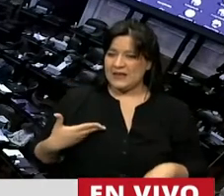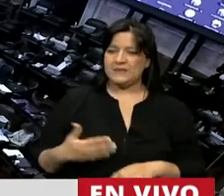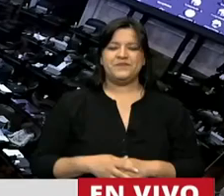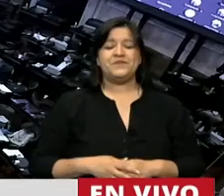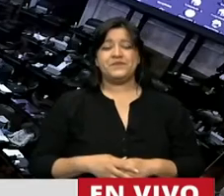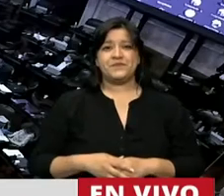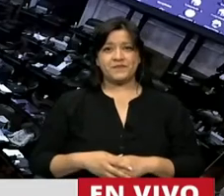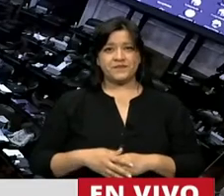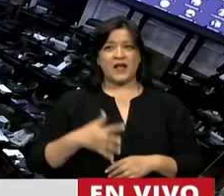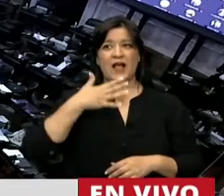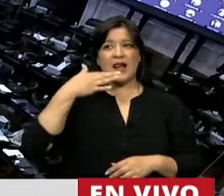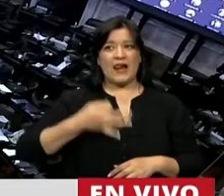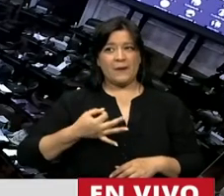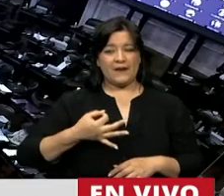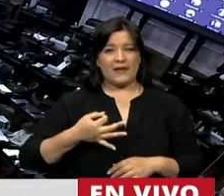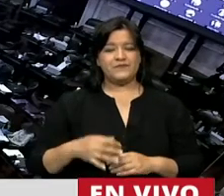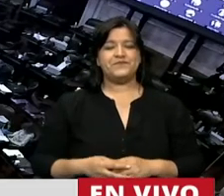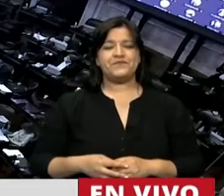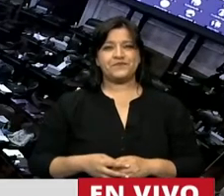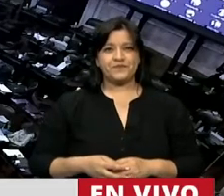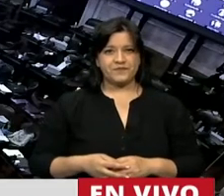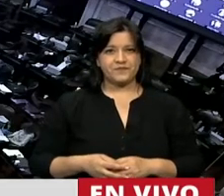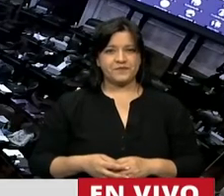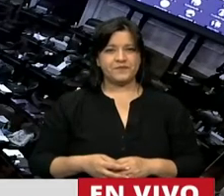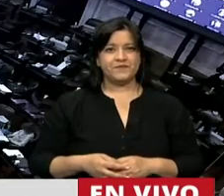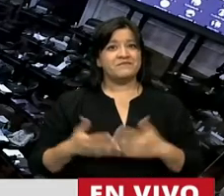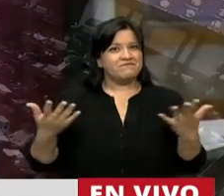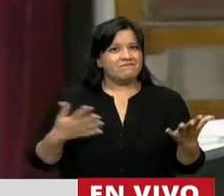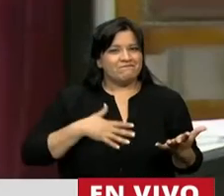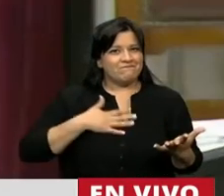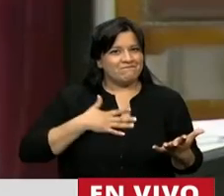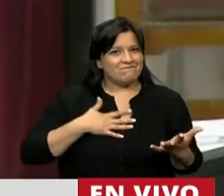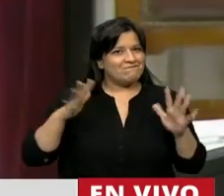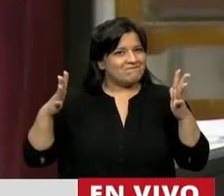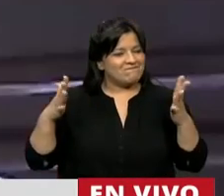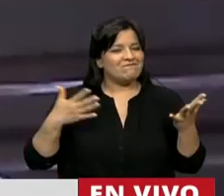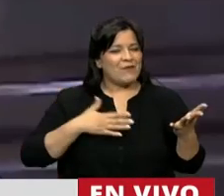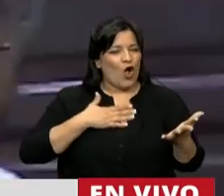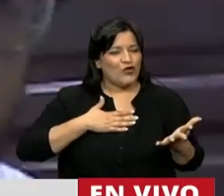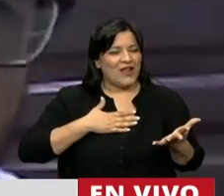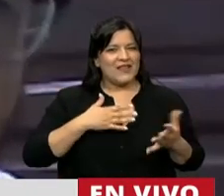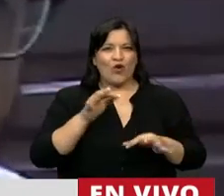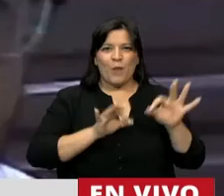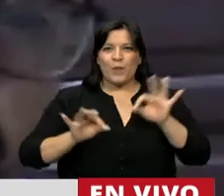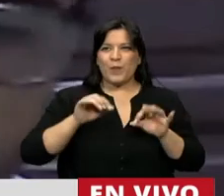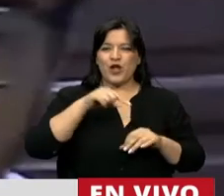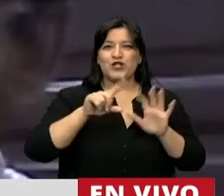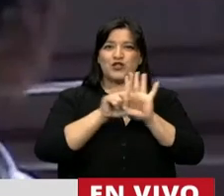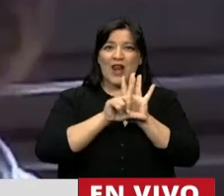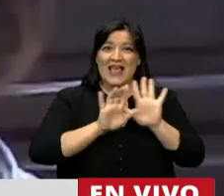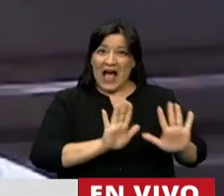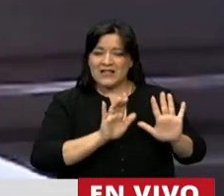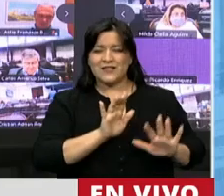La verdad que me da mucho entusiasmo poder tratar un proyecto de ley de esta